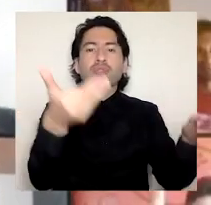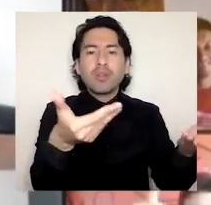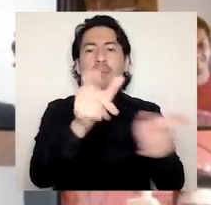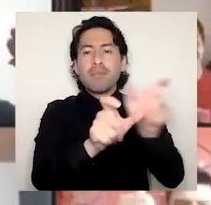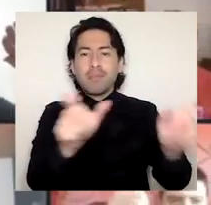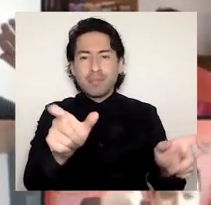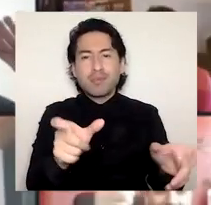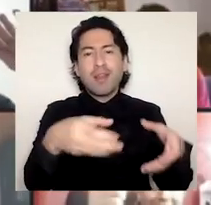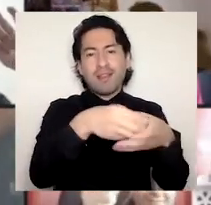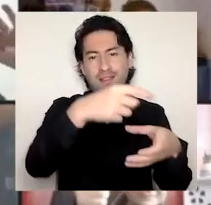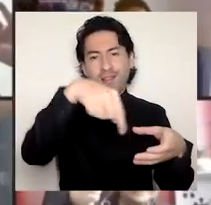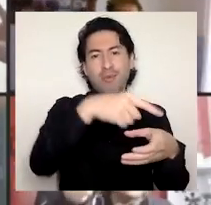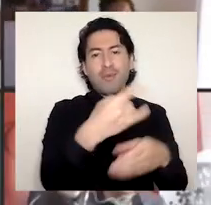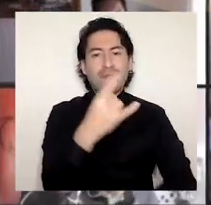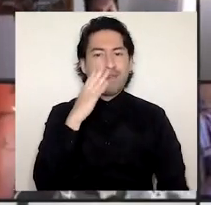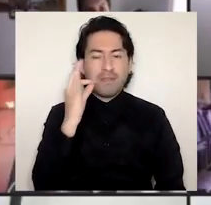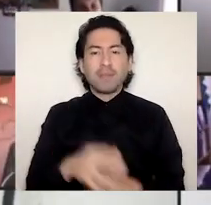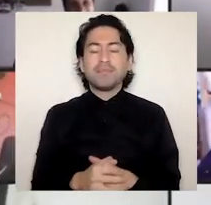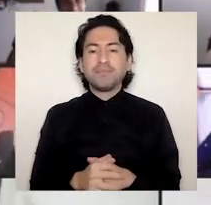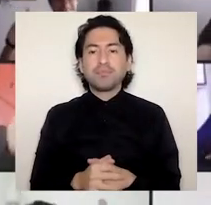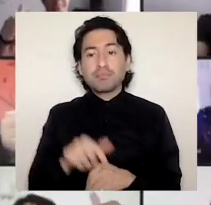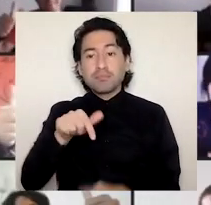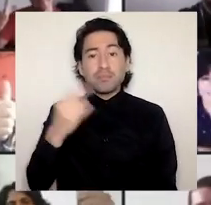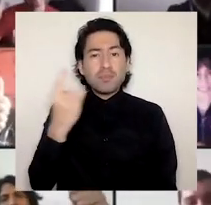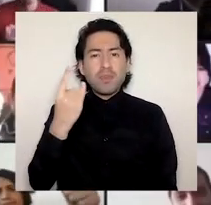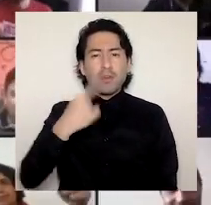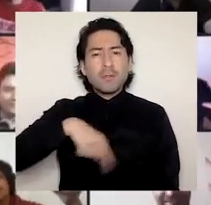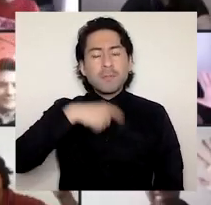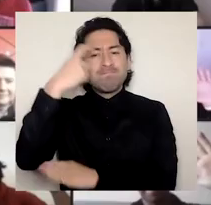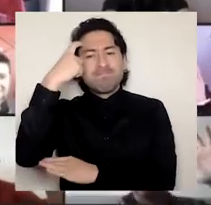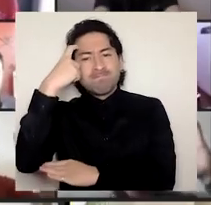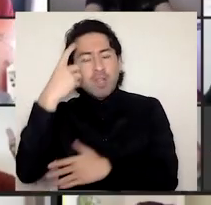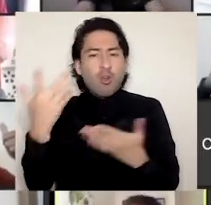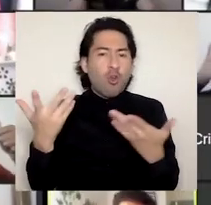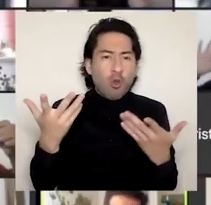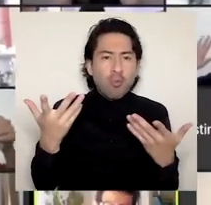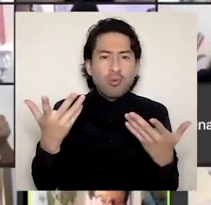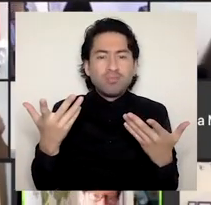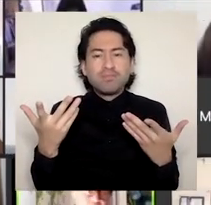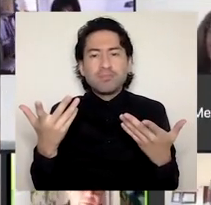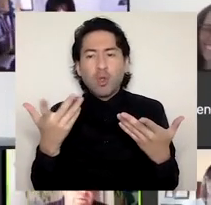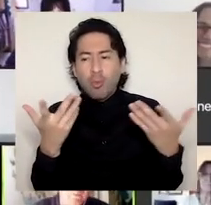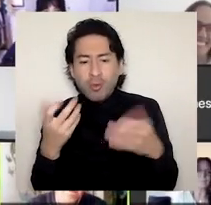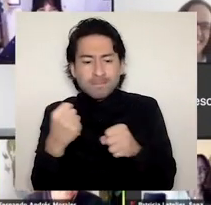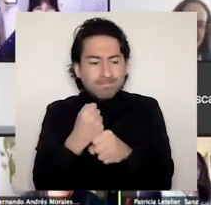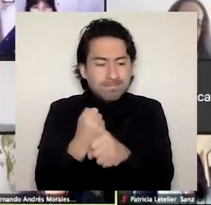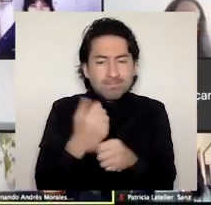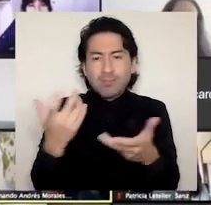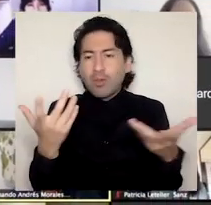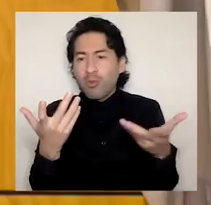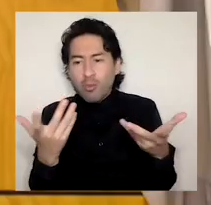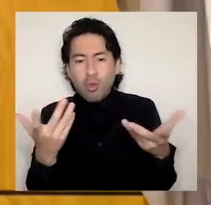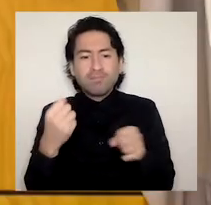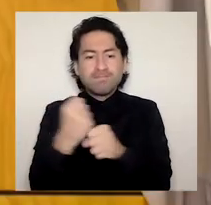universidad es relevante pensar en cómo seremos capaces de procesar estos inéditos y desafiantes escenarios.